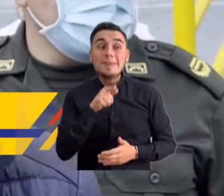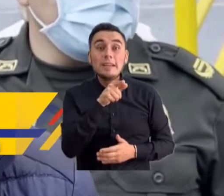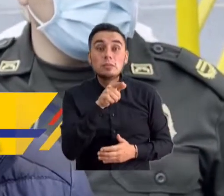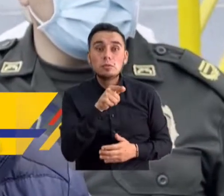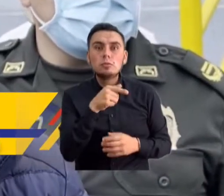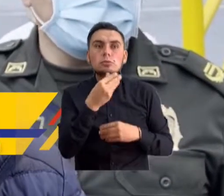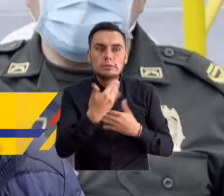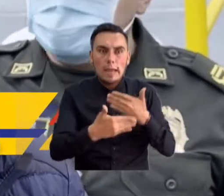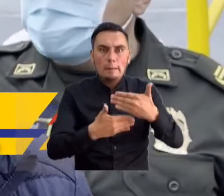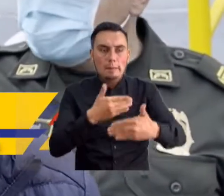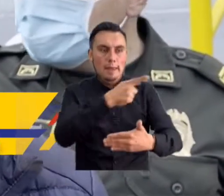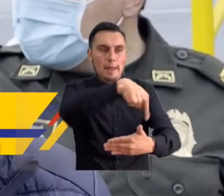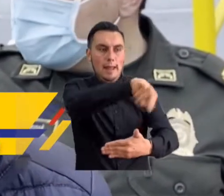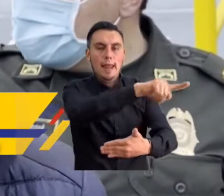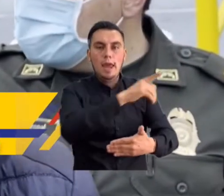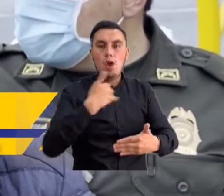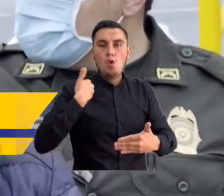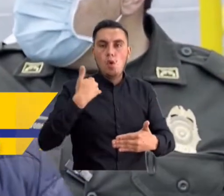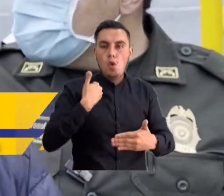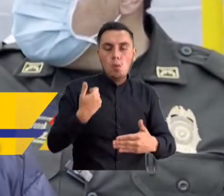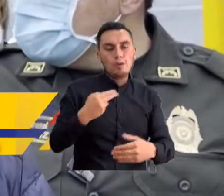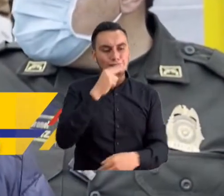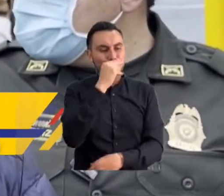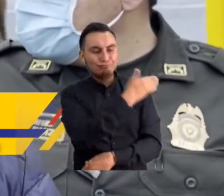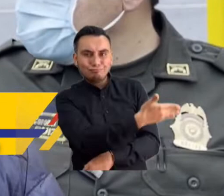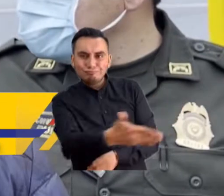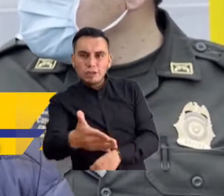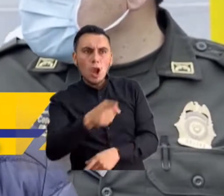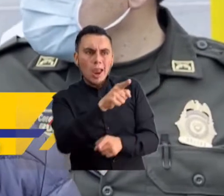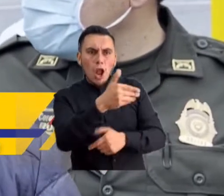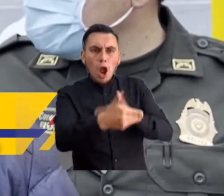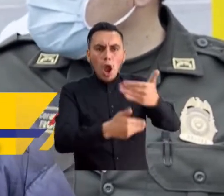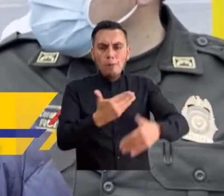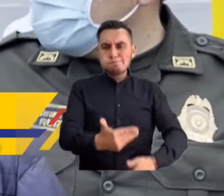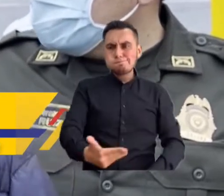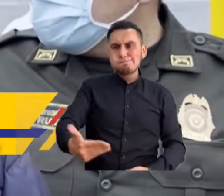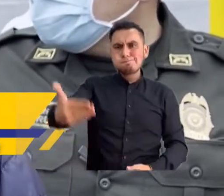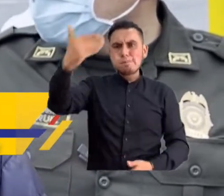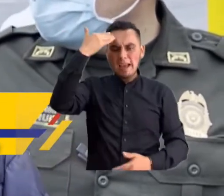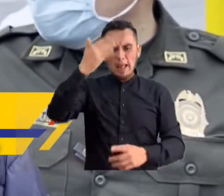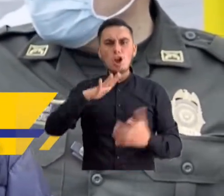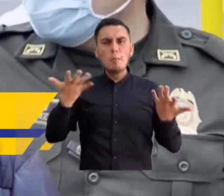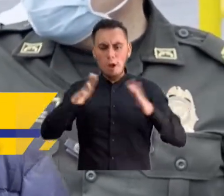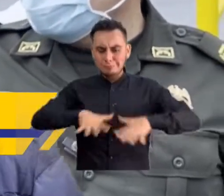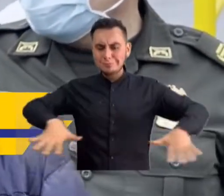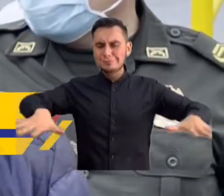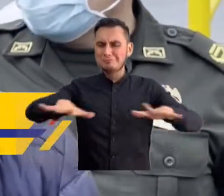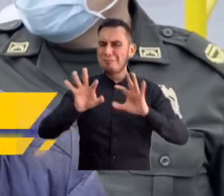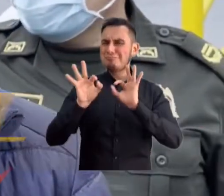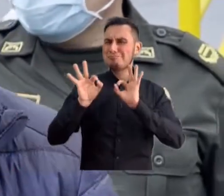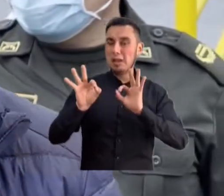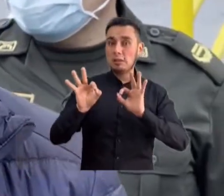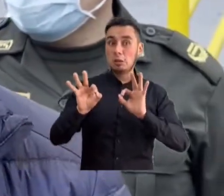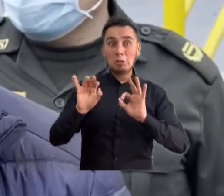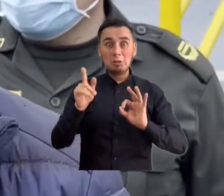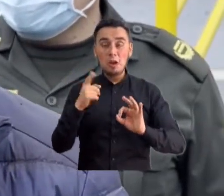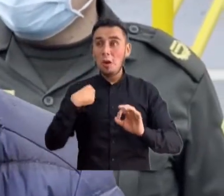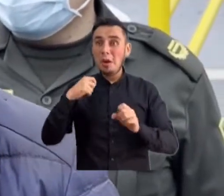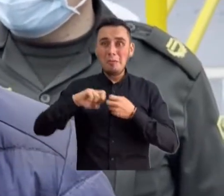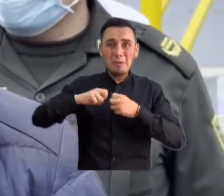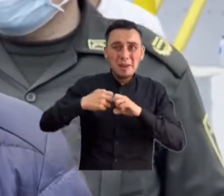servir para que nuestros jóvenes, nuestros muchachos crezcan en ambientes sanos y no tengan